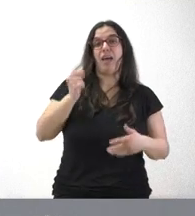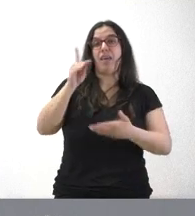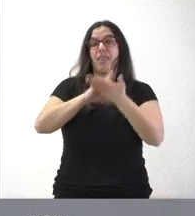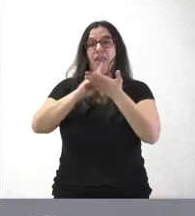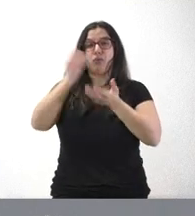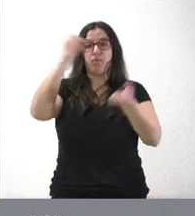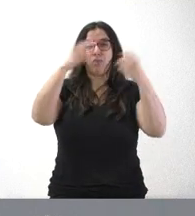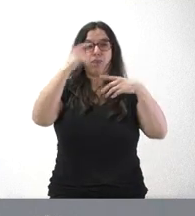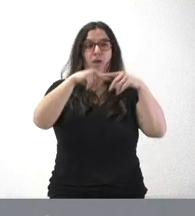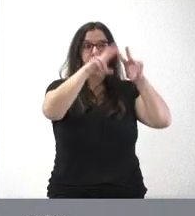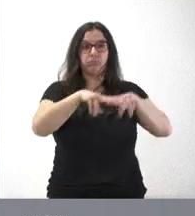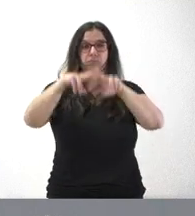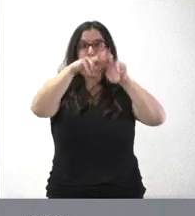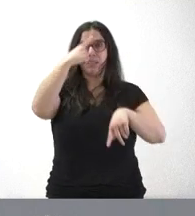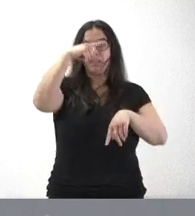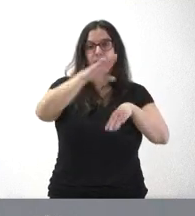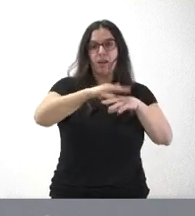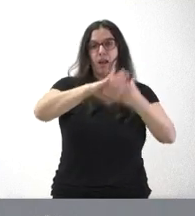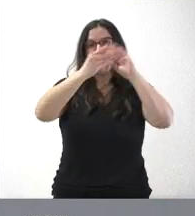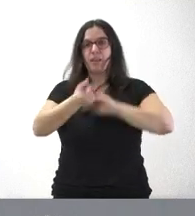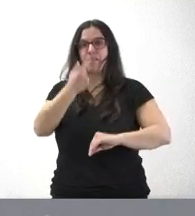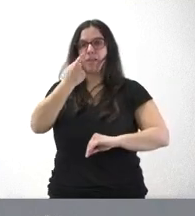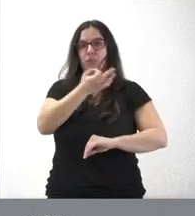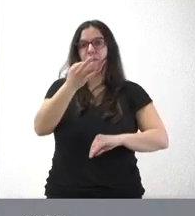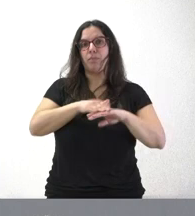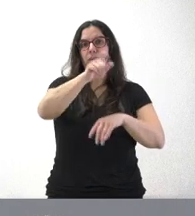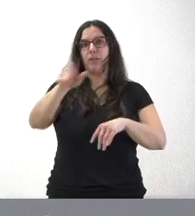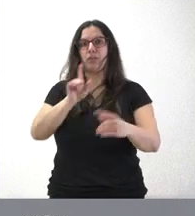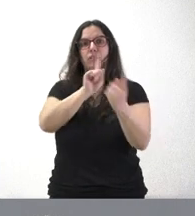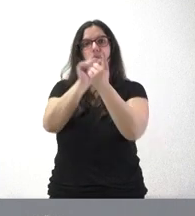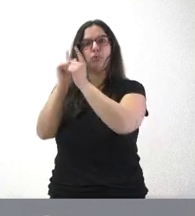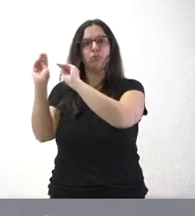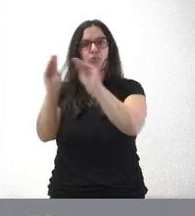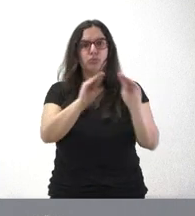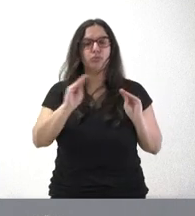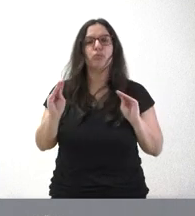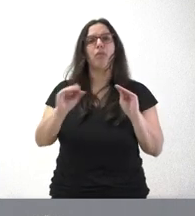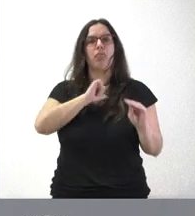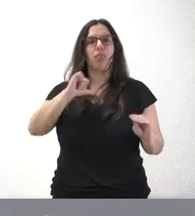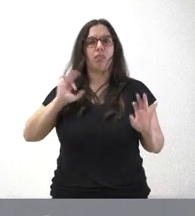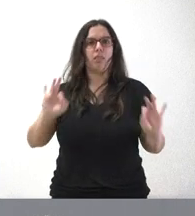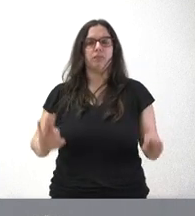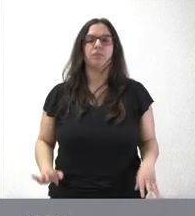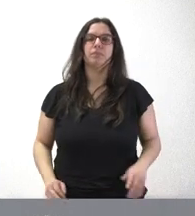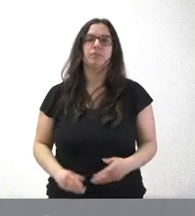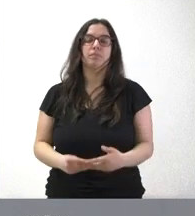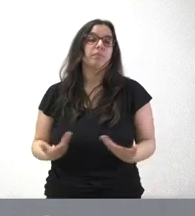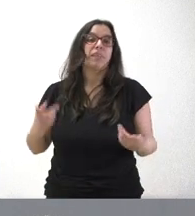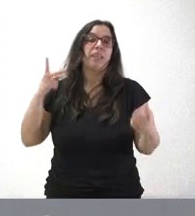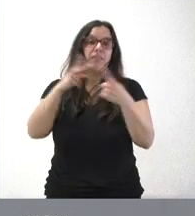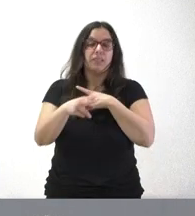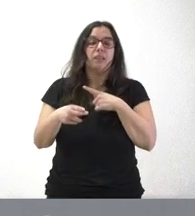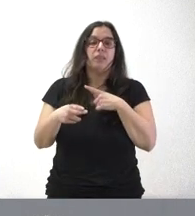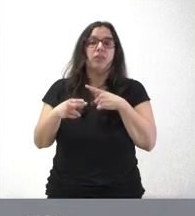más adecuado desde el punto de vista farmacológico de los pacientes en nuestra comunidad autónoma y más personalizado, evitando también